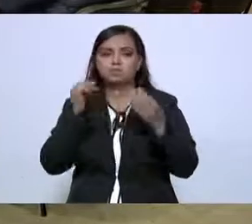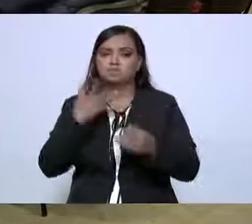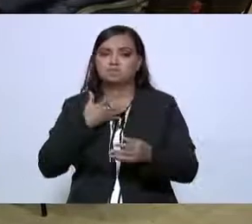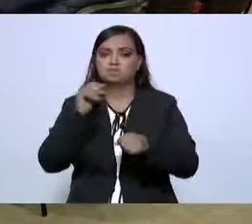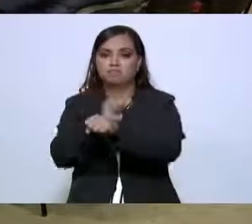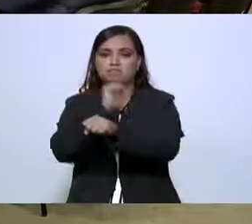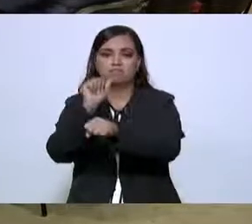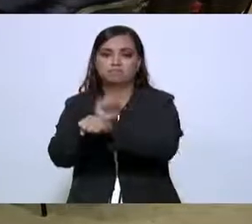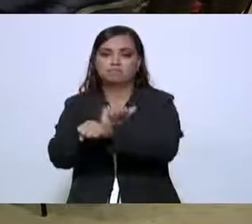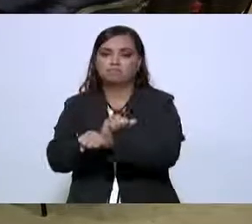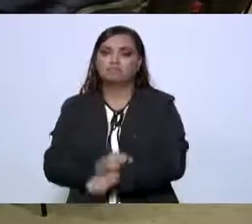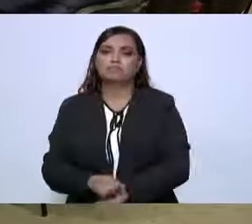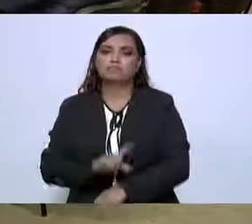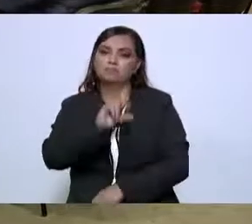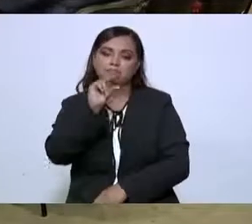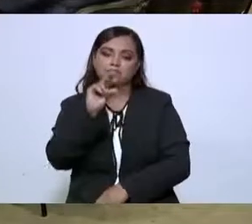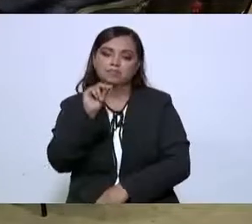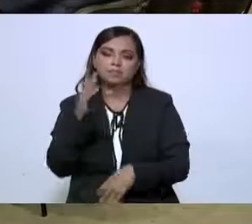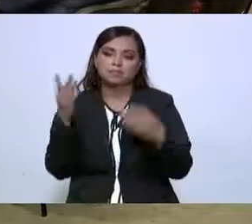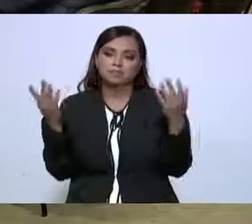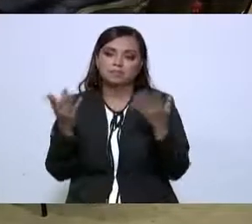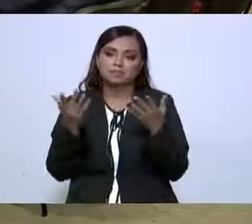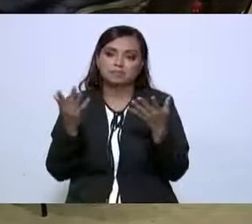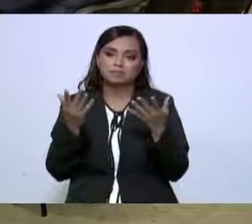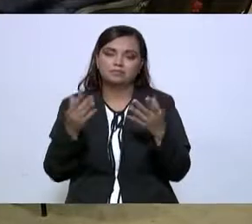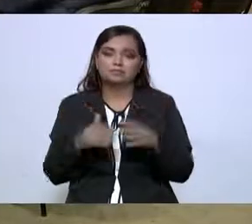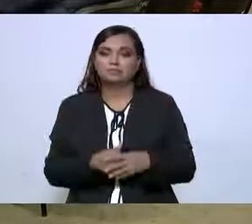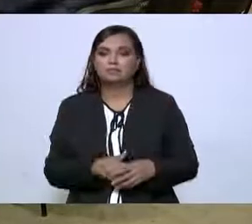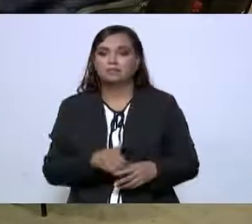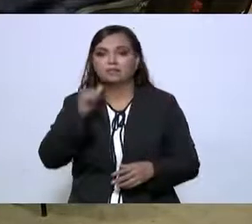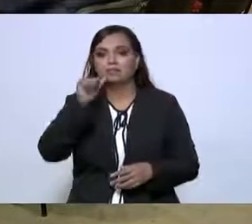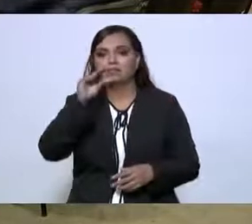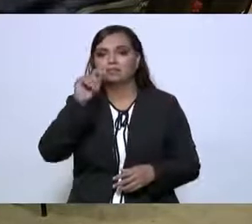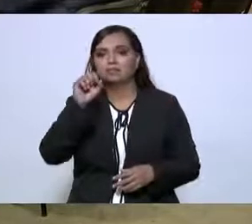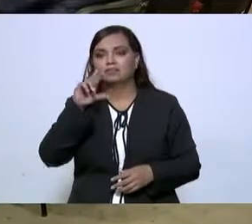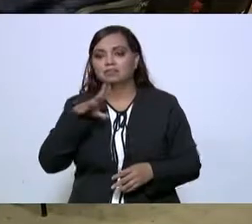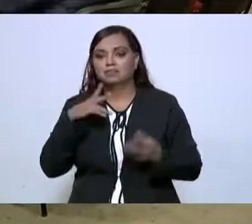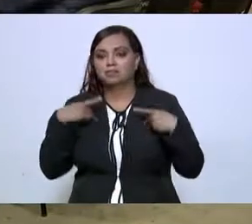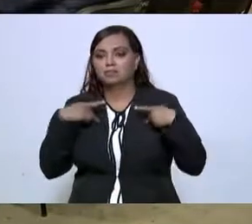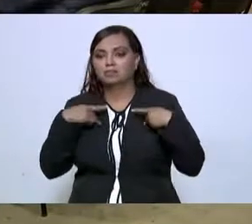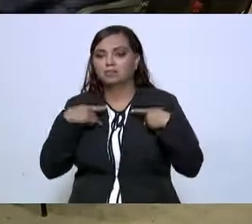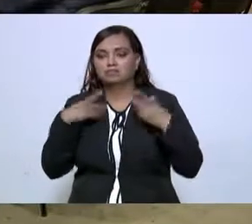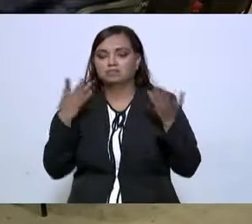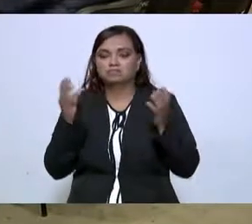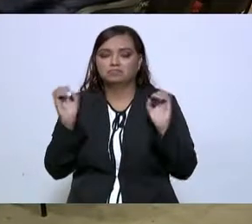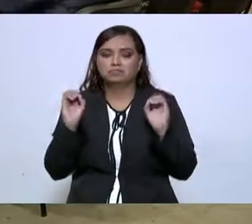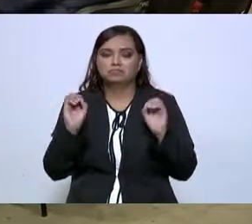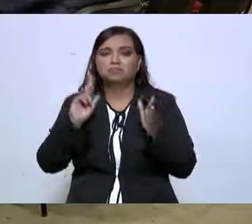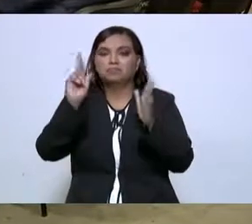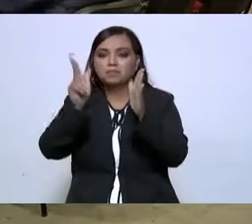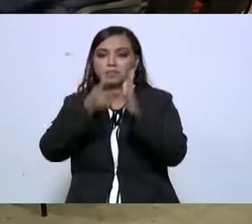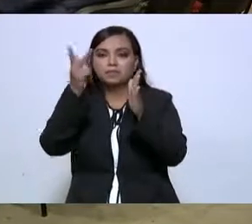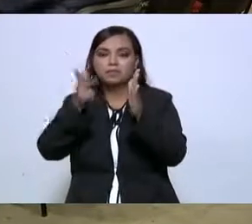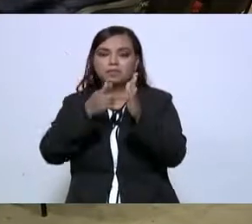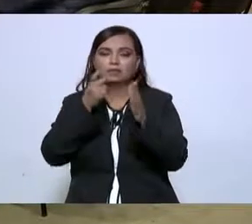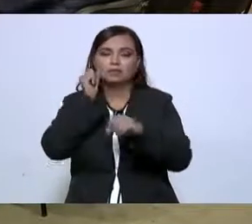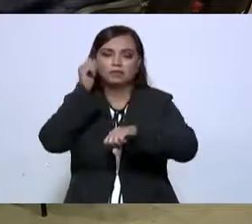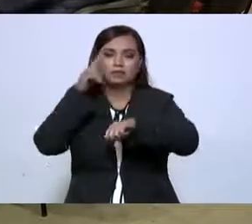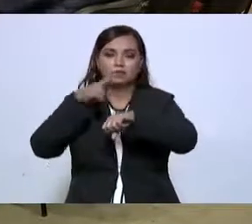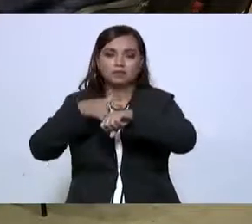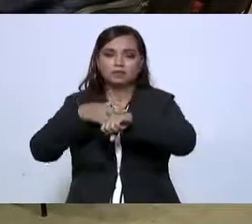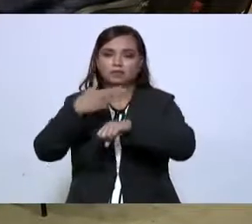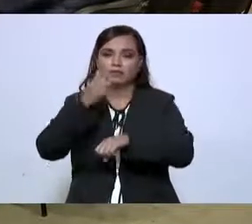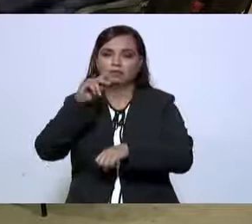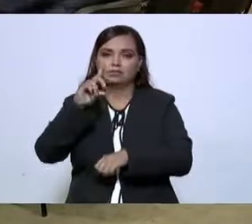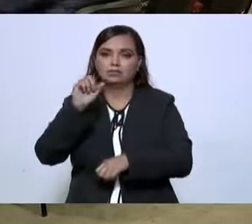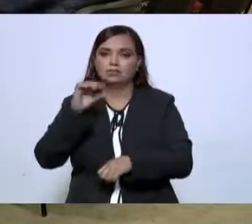y que no afectaba. Otro secretario de Hacienda que